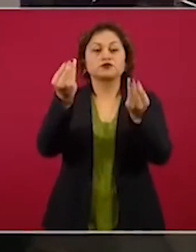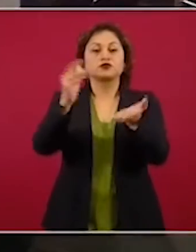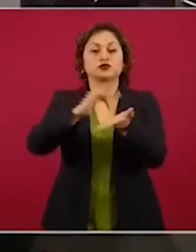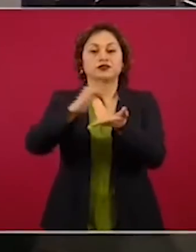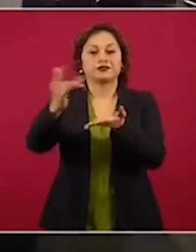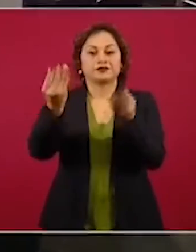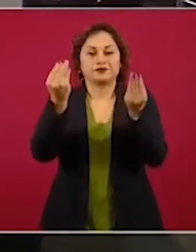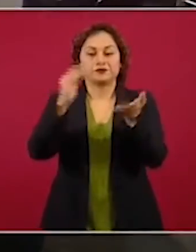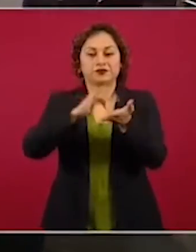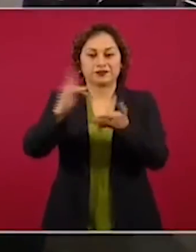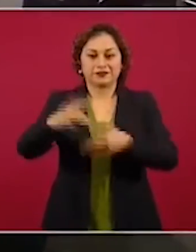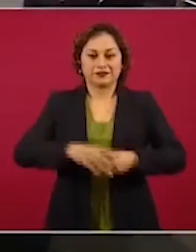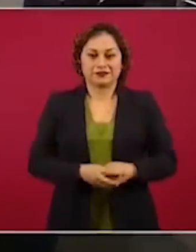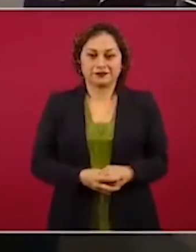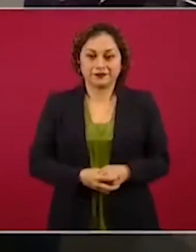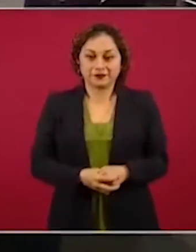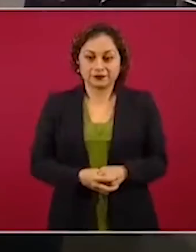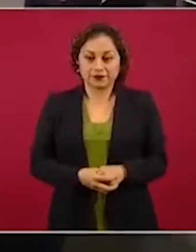Muchas gracias.